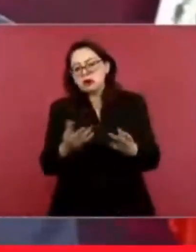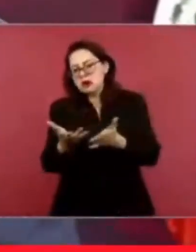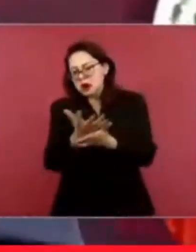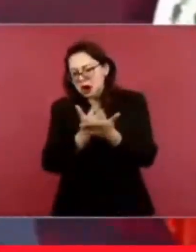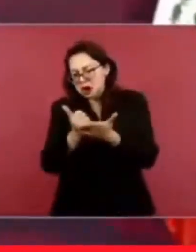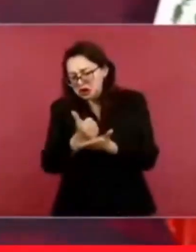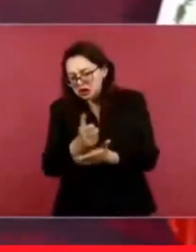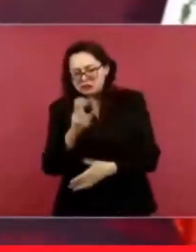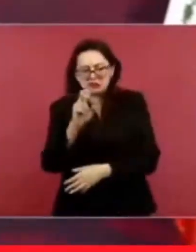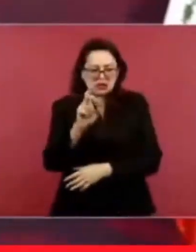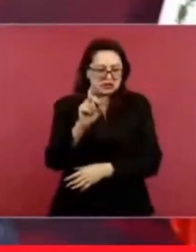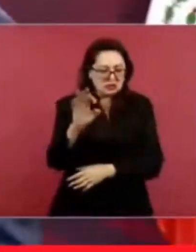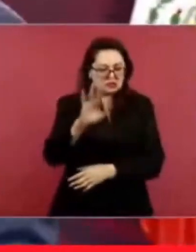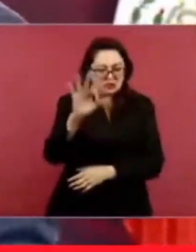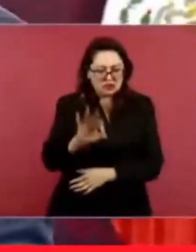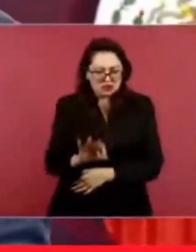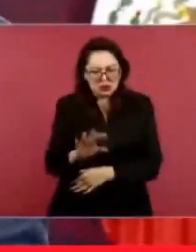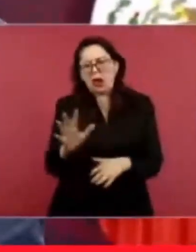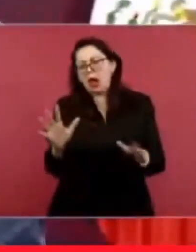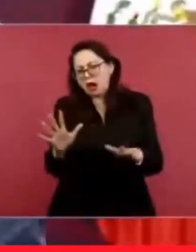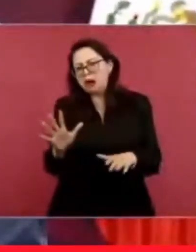pero yo les puedo mostrar